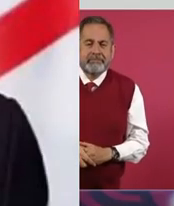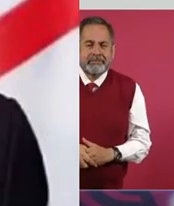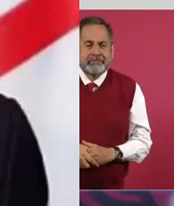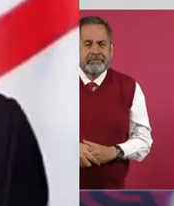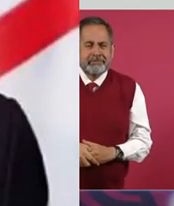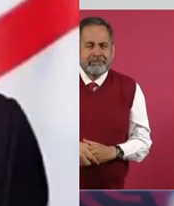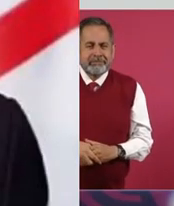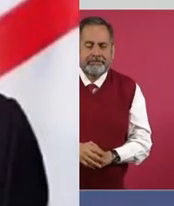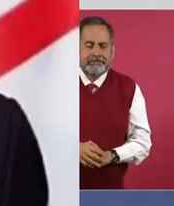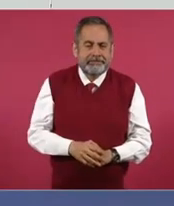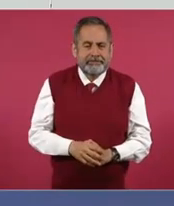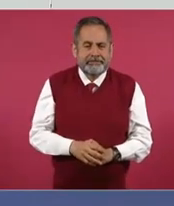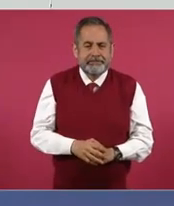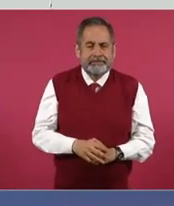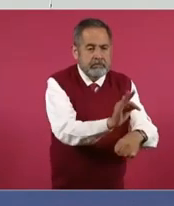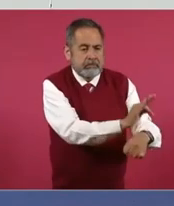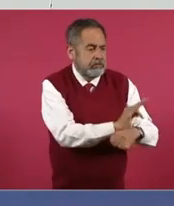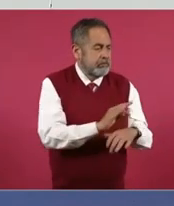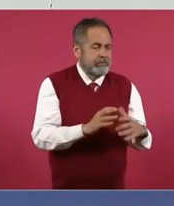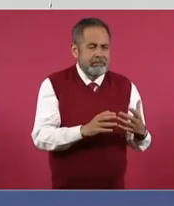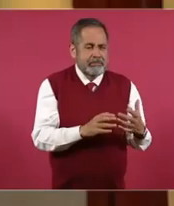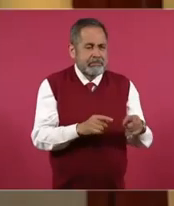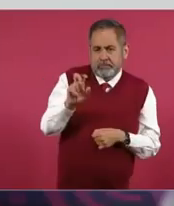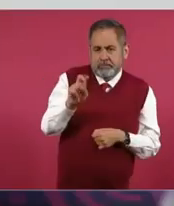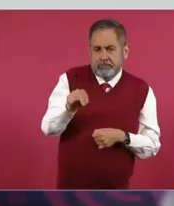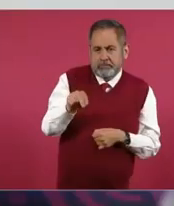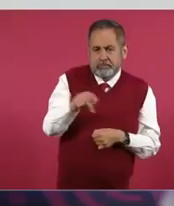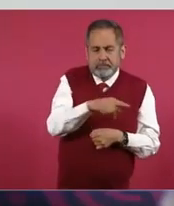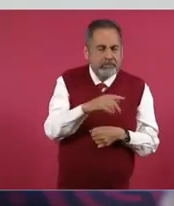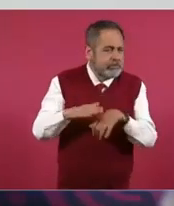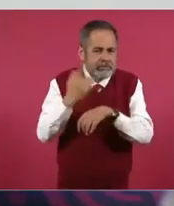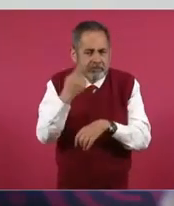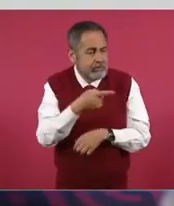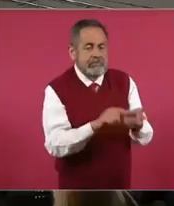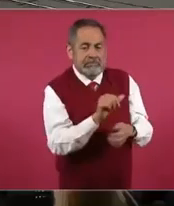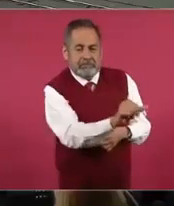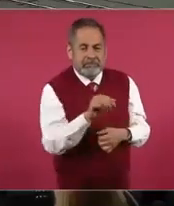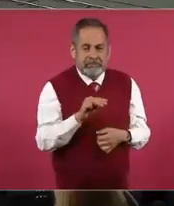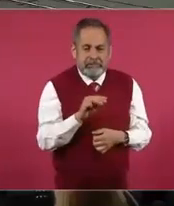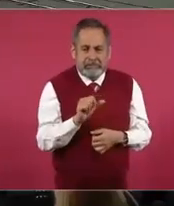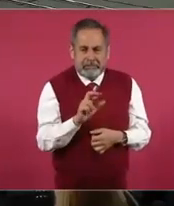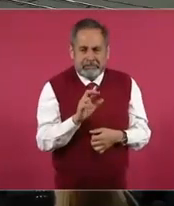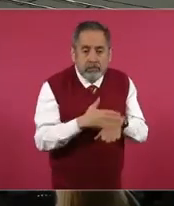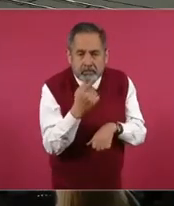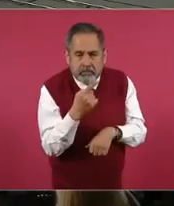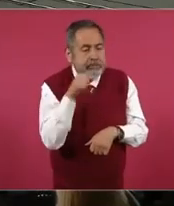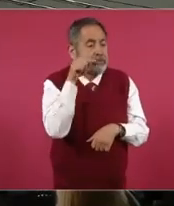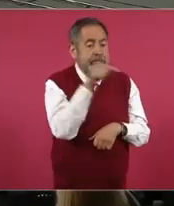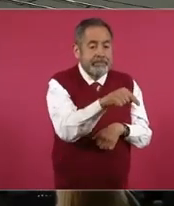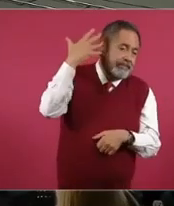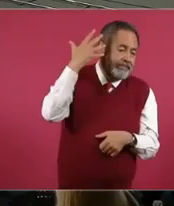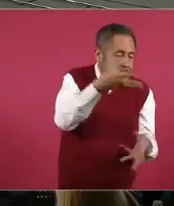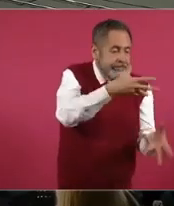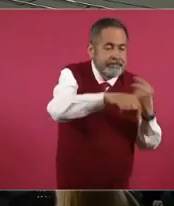qué hacían estos? Protegían al señor Marín. ¿Y saben por qué lo protegían? Porque el señor Marín les